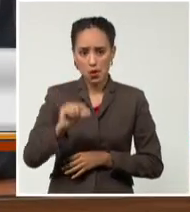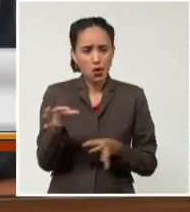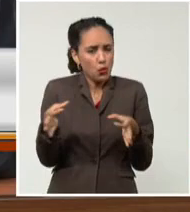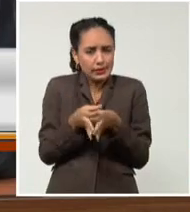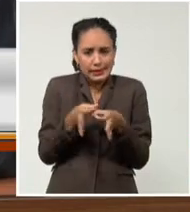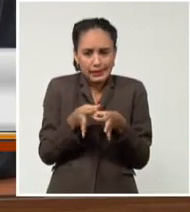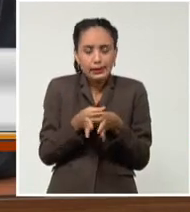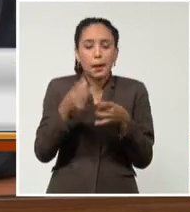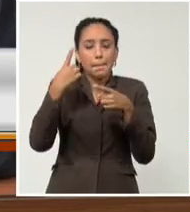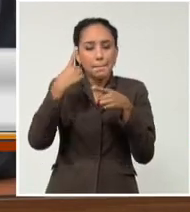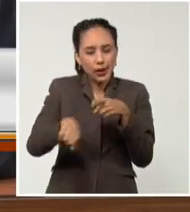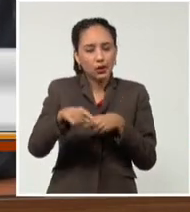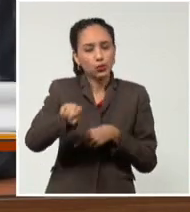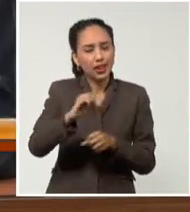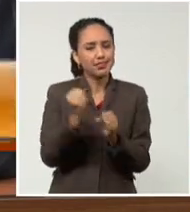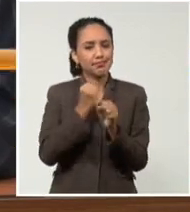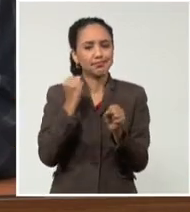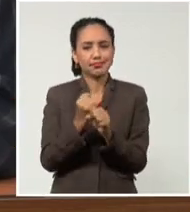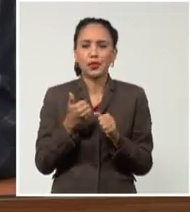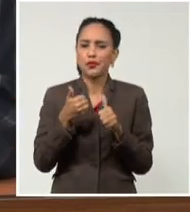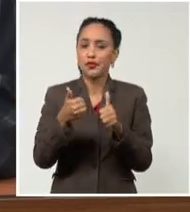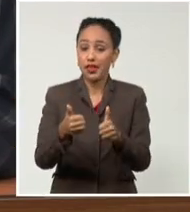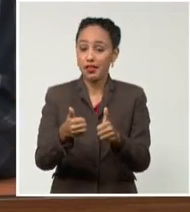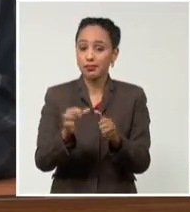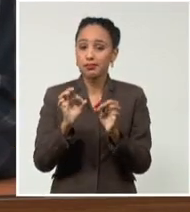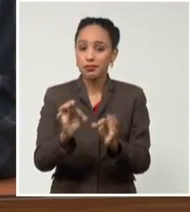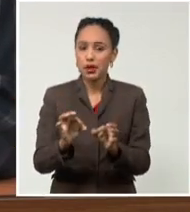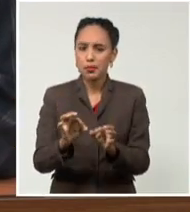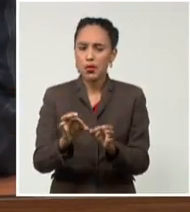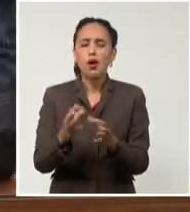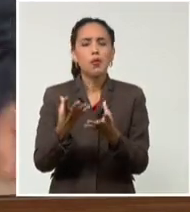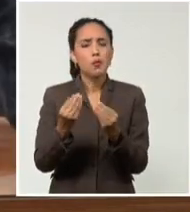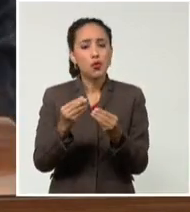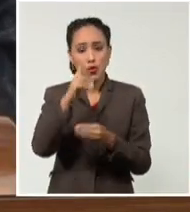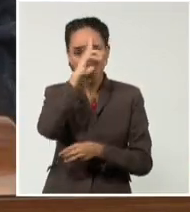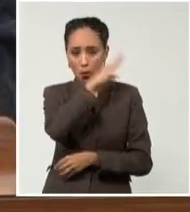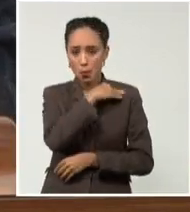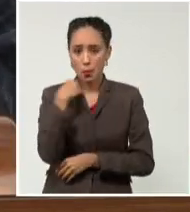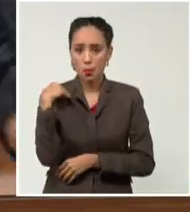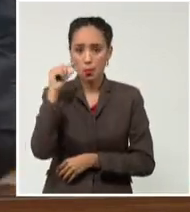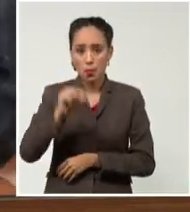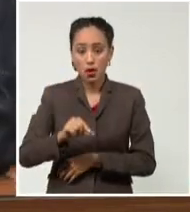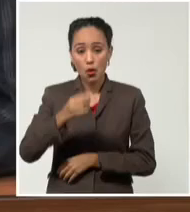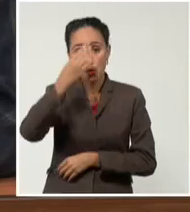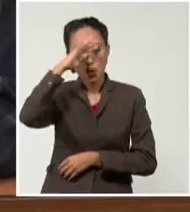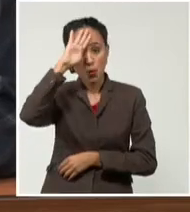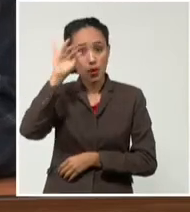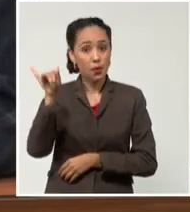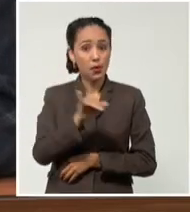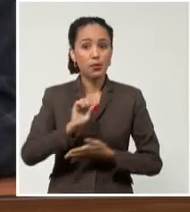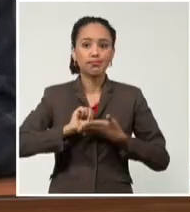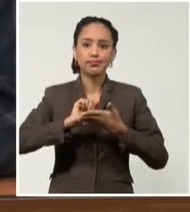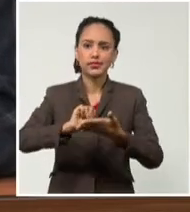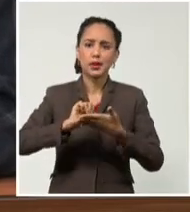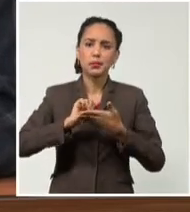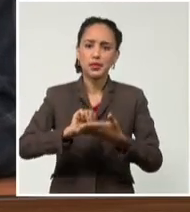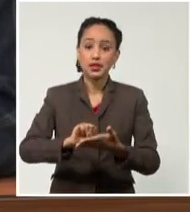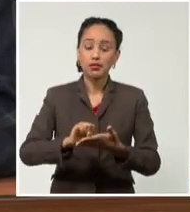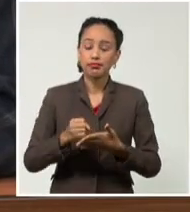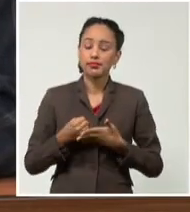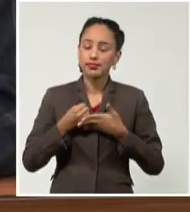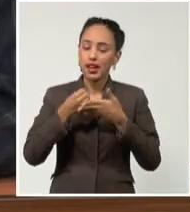formado parte de un gran ejército de colaboradores cubanos que han prestado su servicio solidario